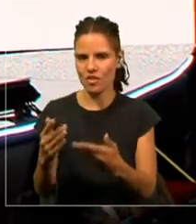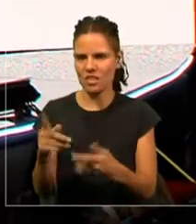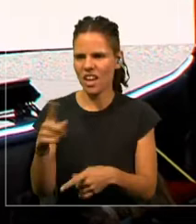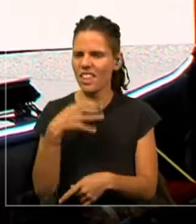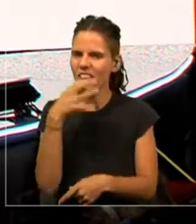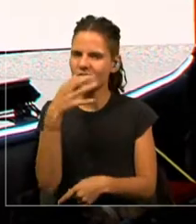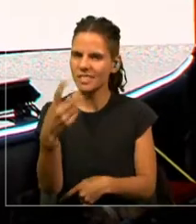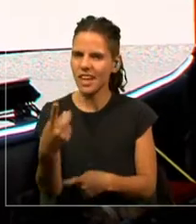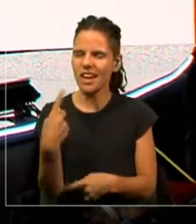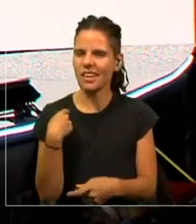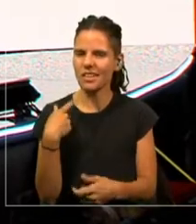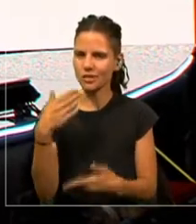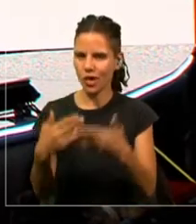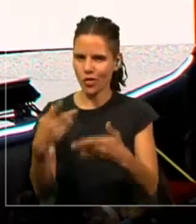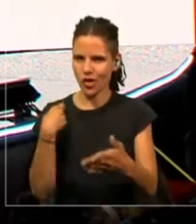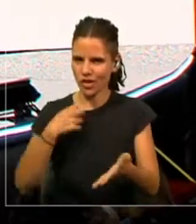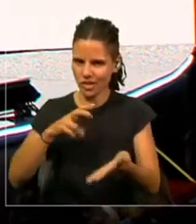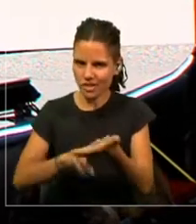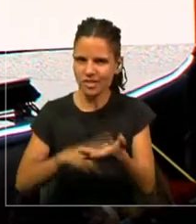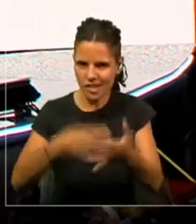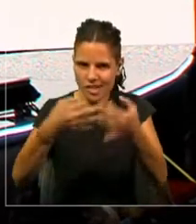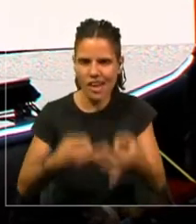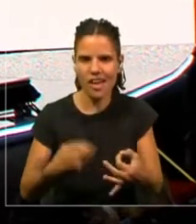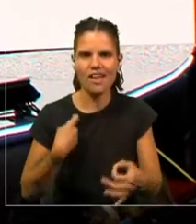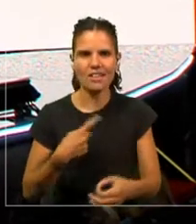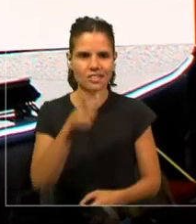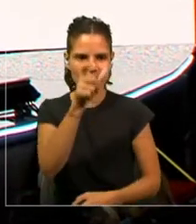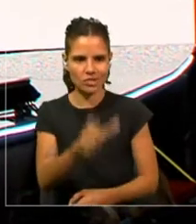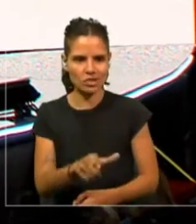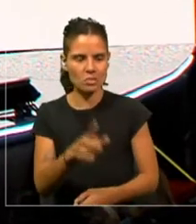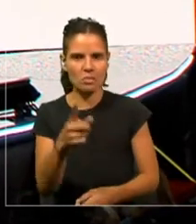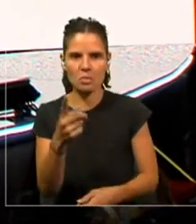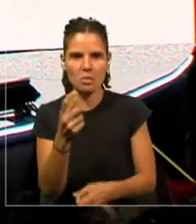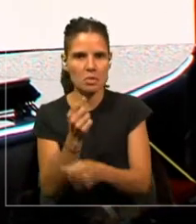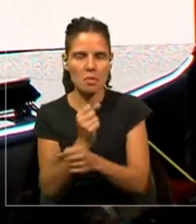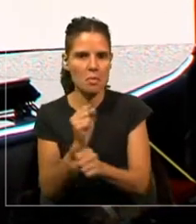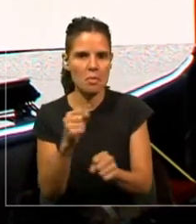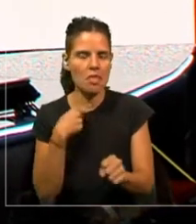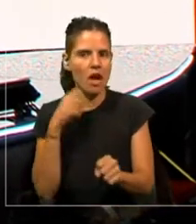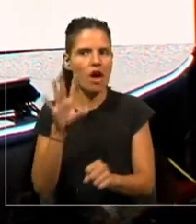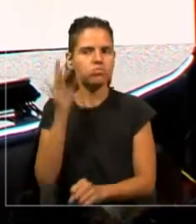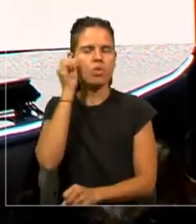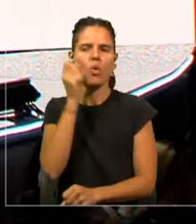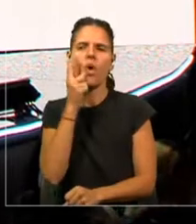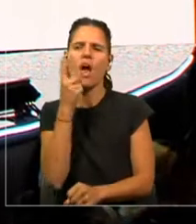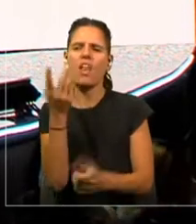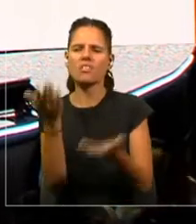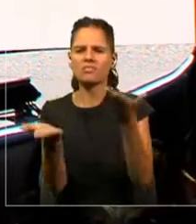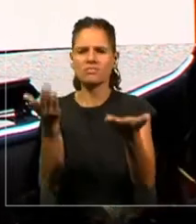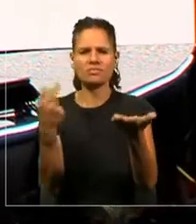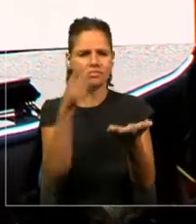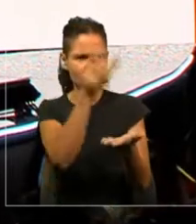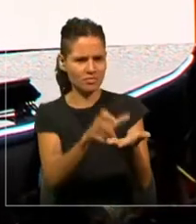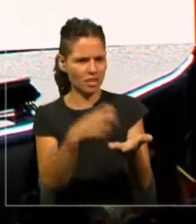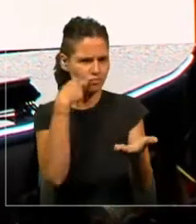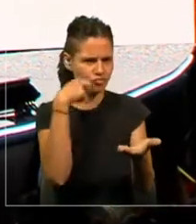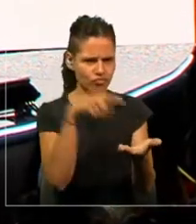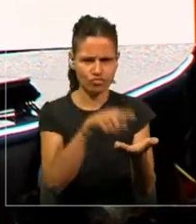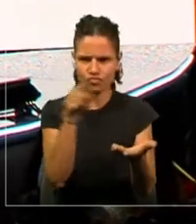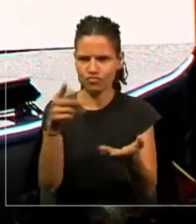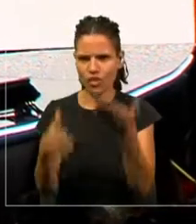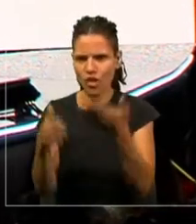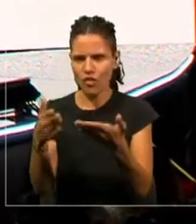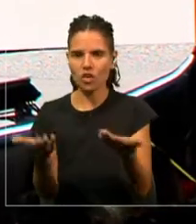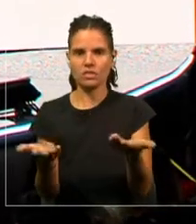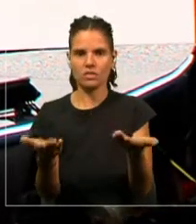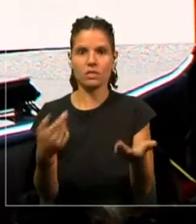tan reales que el hombre no iba a poder ni siquiera darse cuenta de la diferencia entre un robot y una mujer. Que yo creo